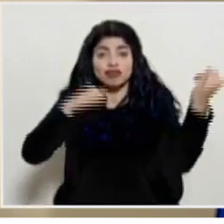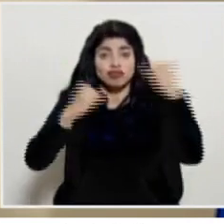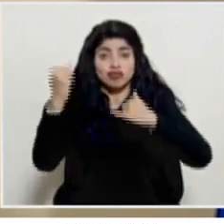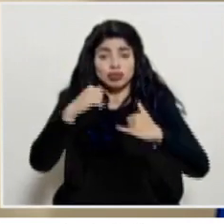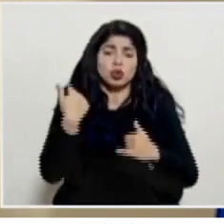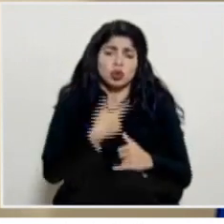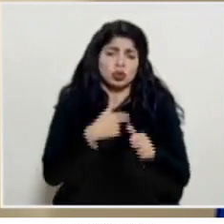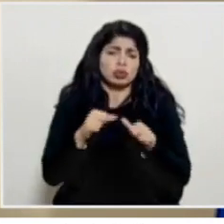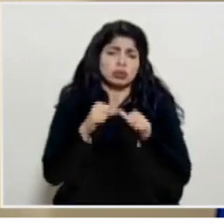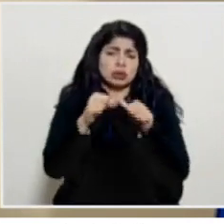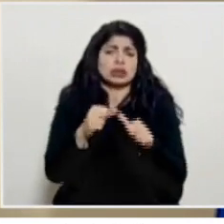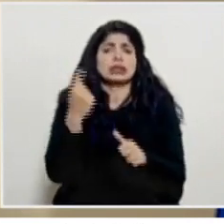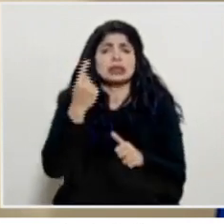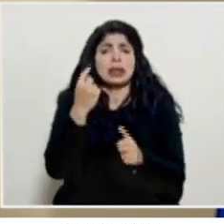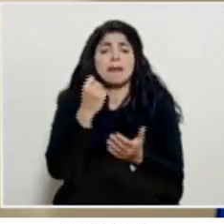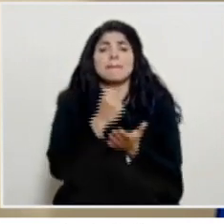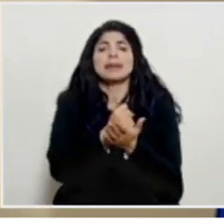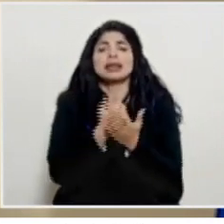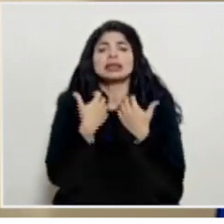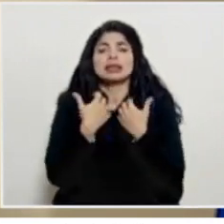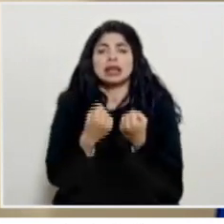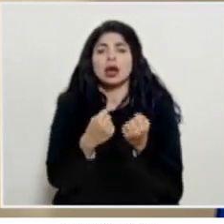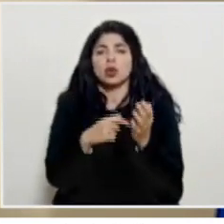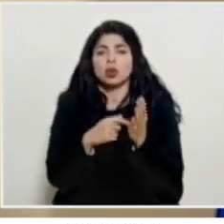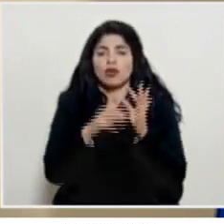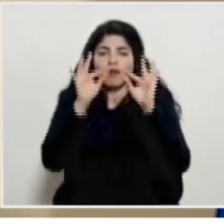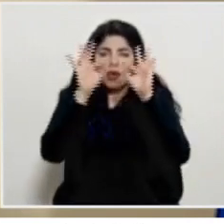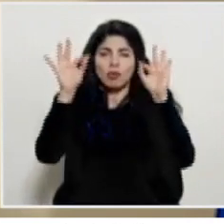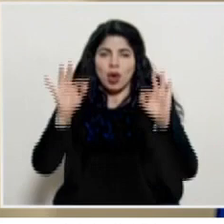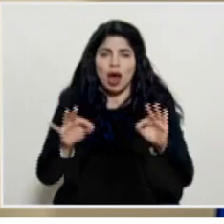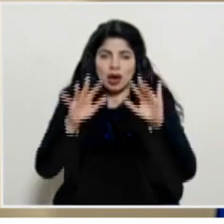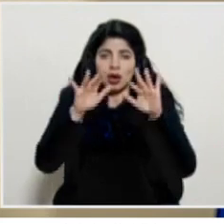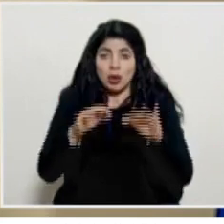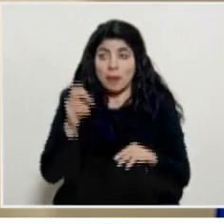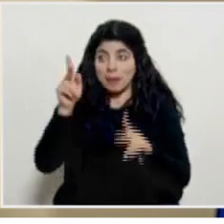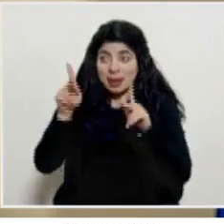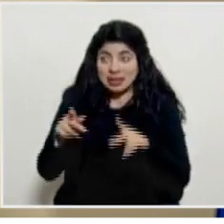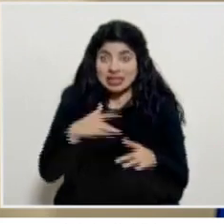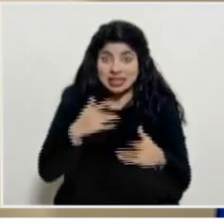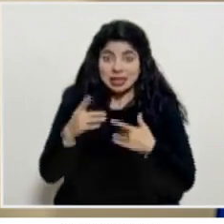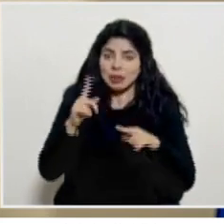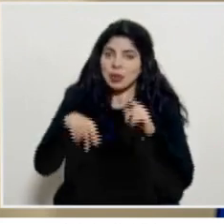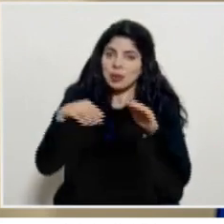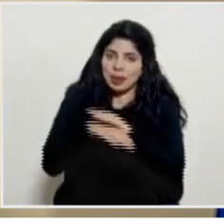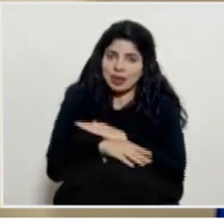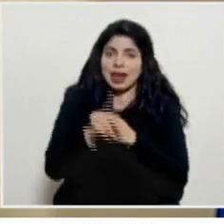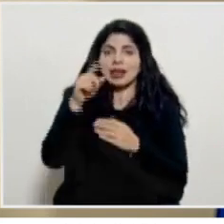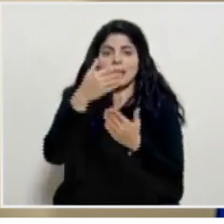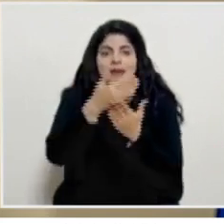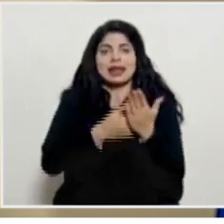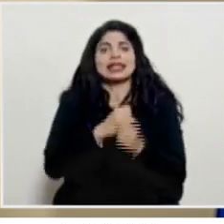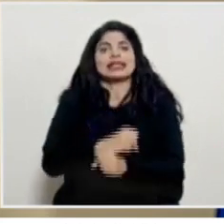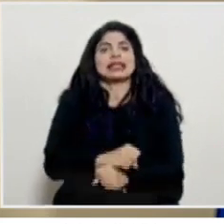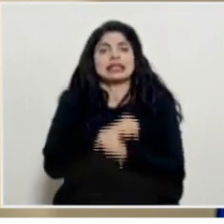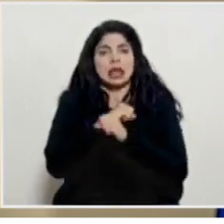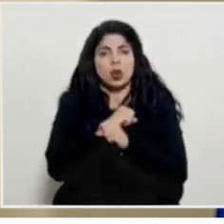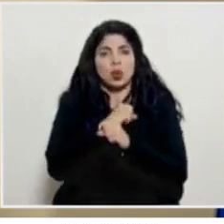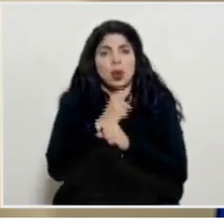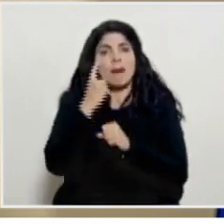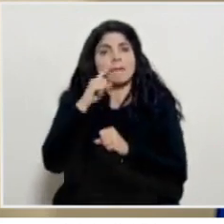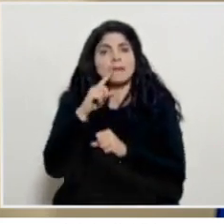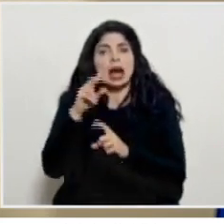siempre pues pidiendo el pase de salud verdad que tiene también obviamente una persona que tenga síntomas no puede ingresar tiene que venir con el seguro respectivo para que pueda